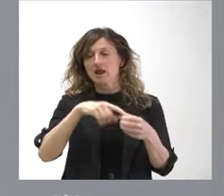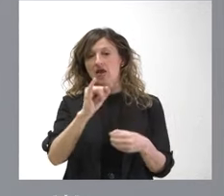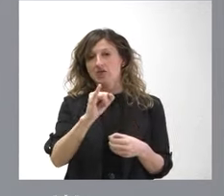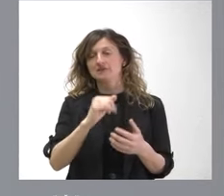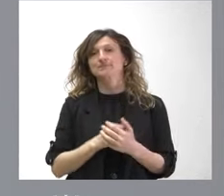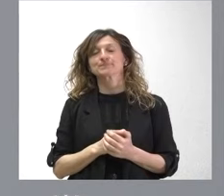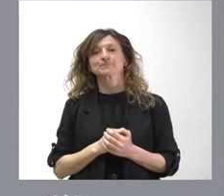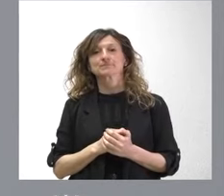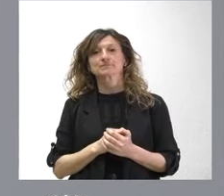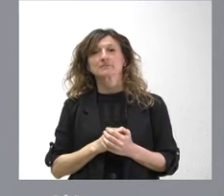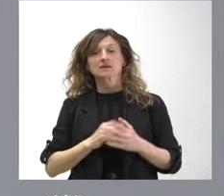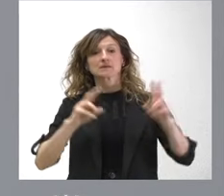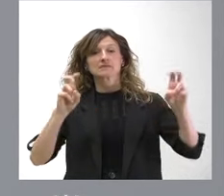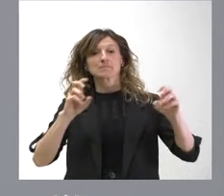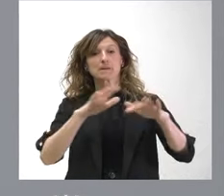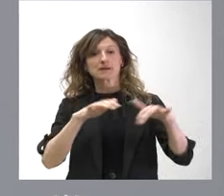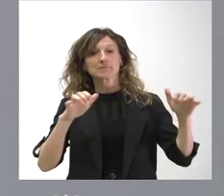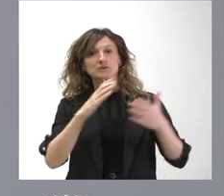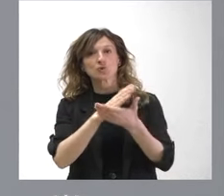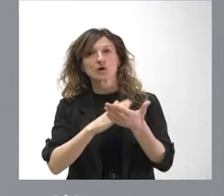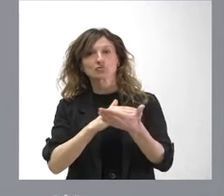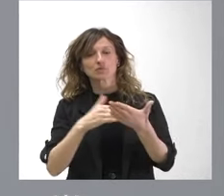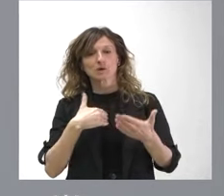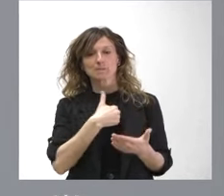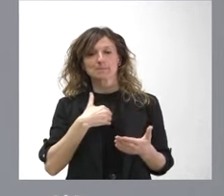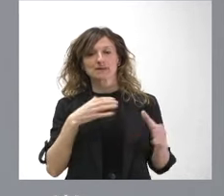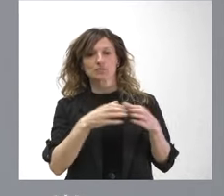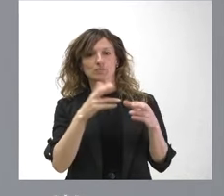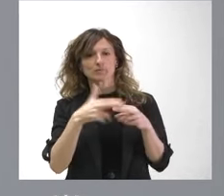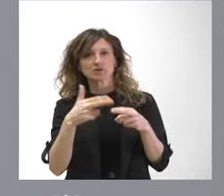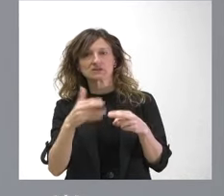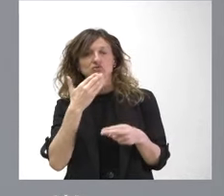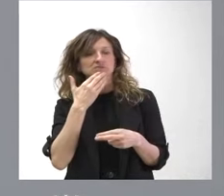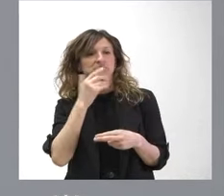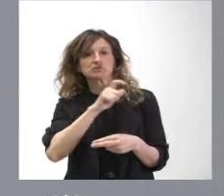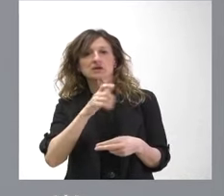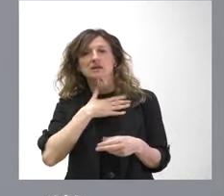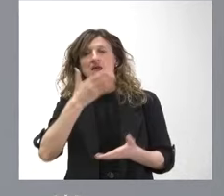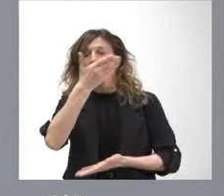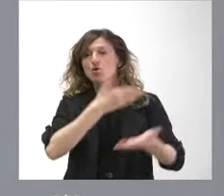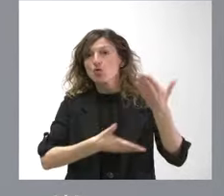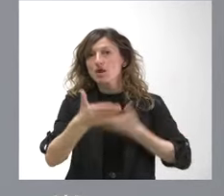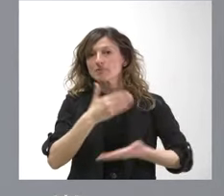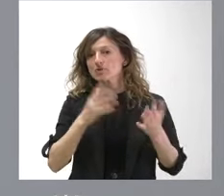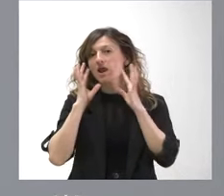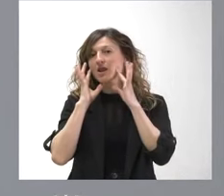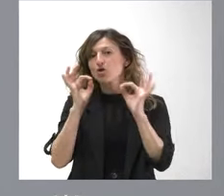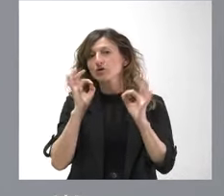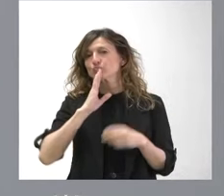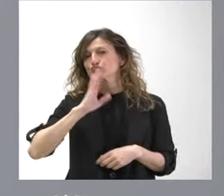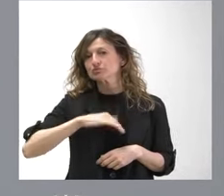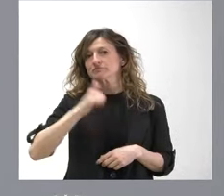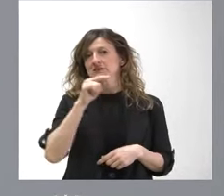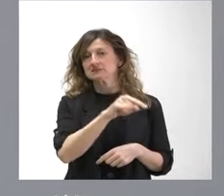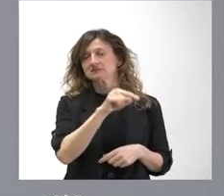propio del Parlamento Autonómico el papel de los grupos políticos si alguien quiere colaborar pues lógicamente es el ámbito más adecuado para